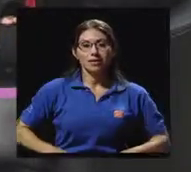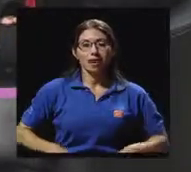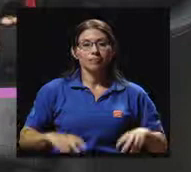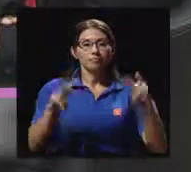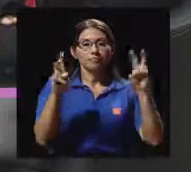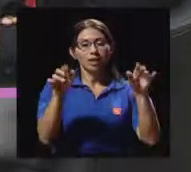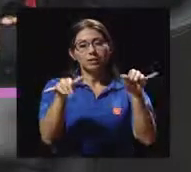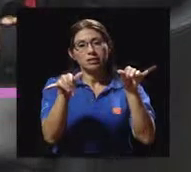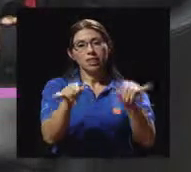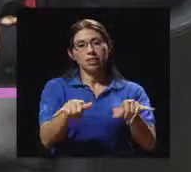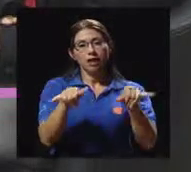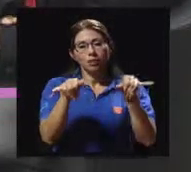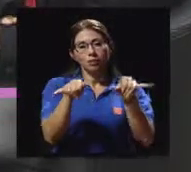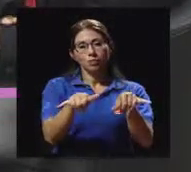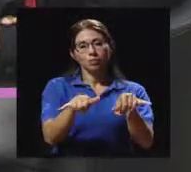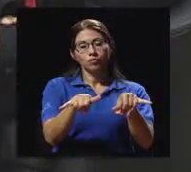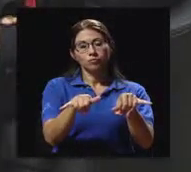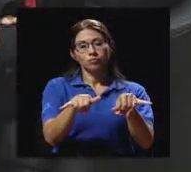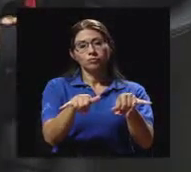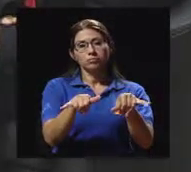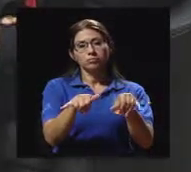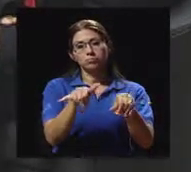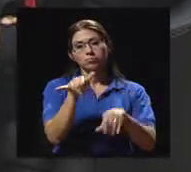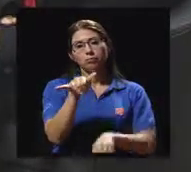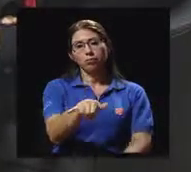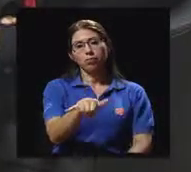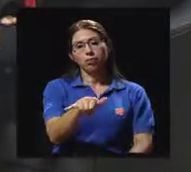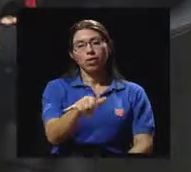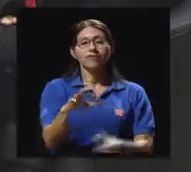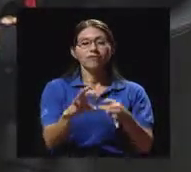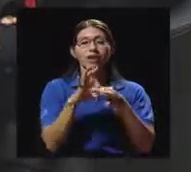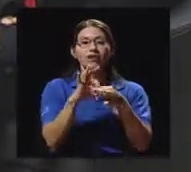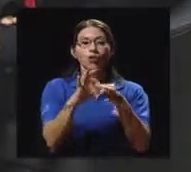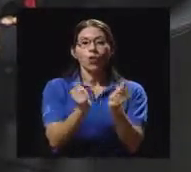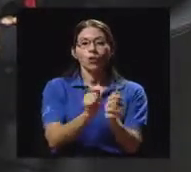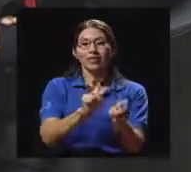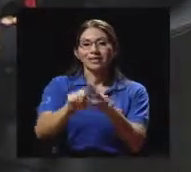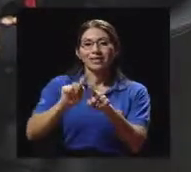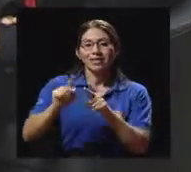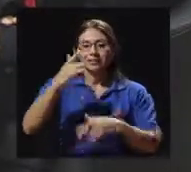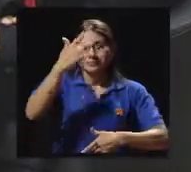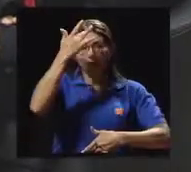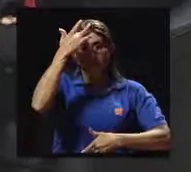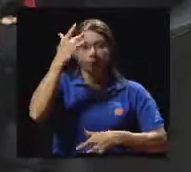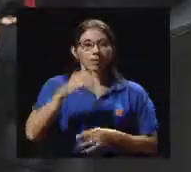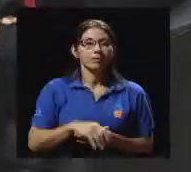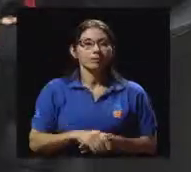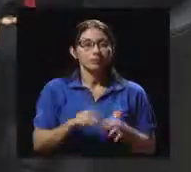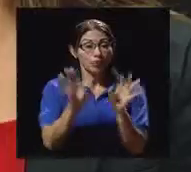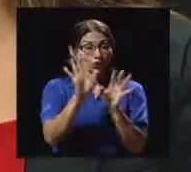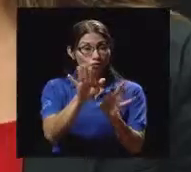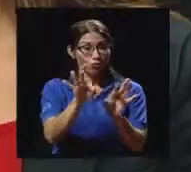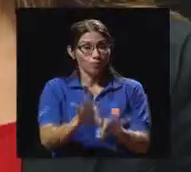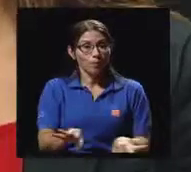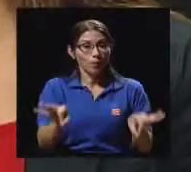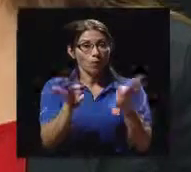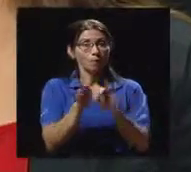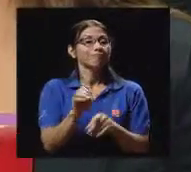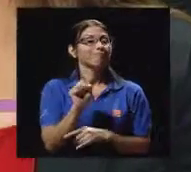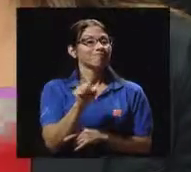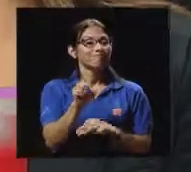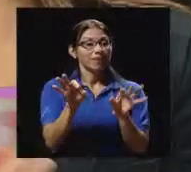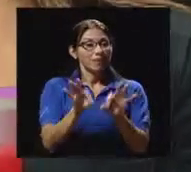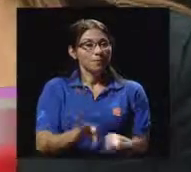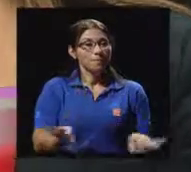y, bueno, su relación con distintas enfermedades, la importancia que tiene María del Mar. Y es que lo importante también,